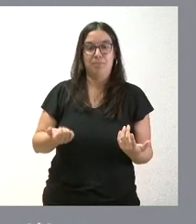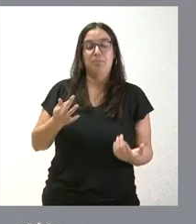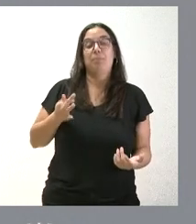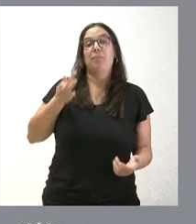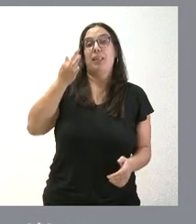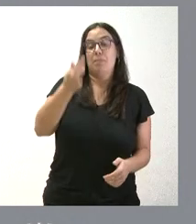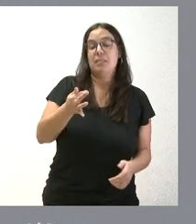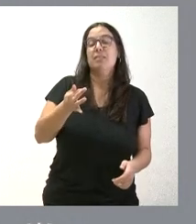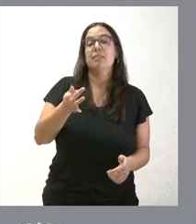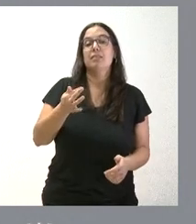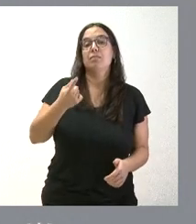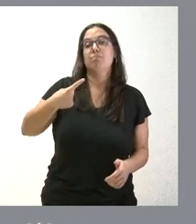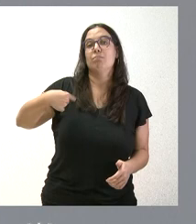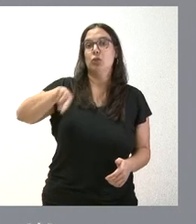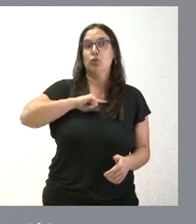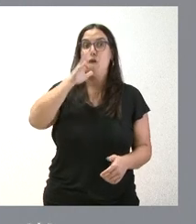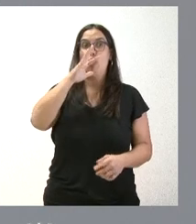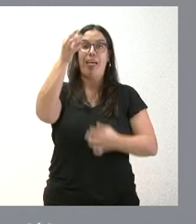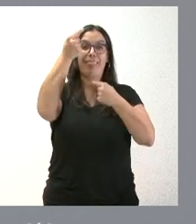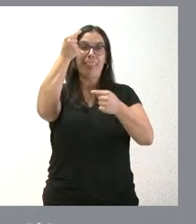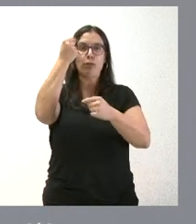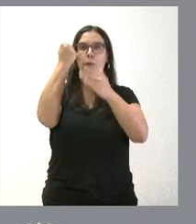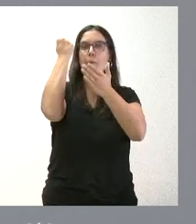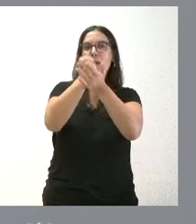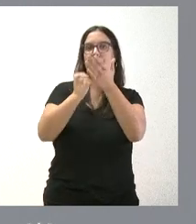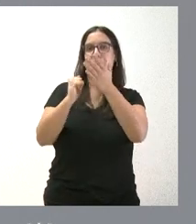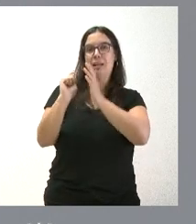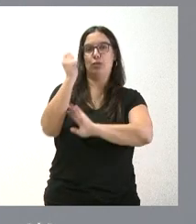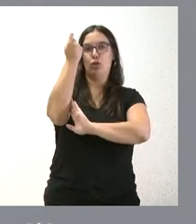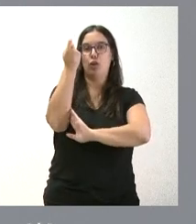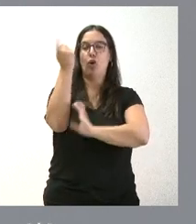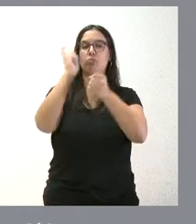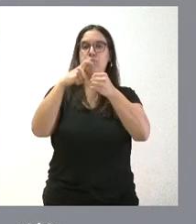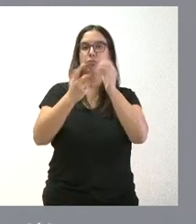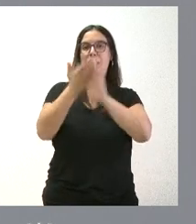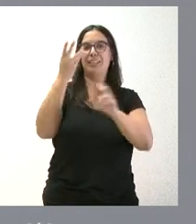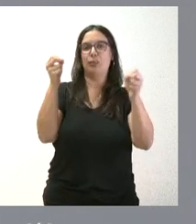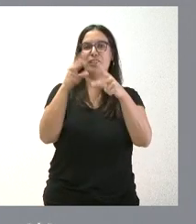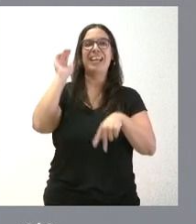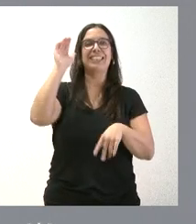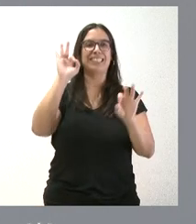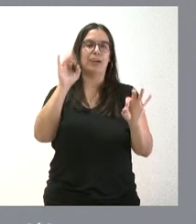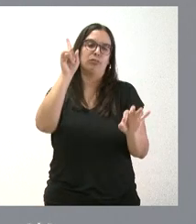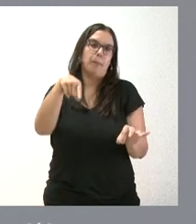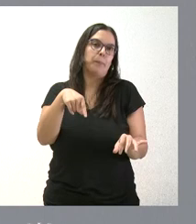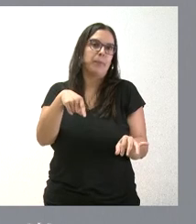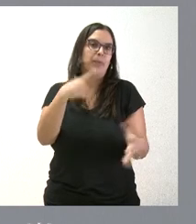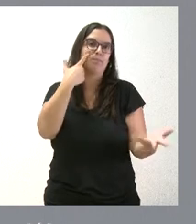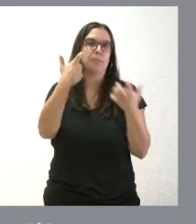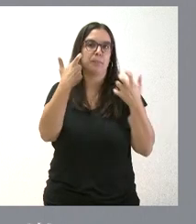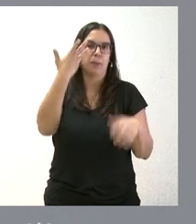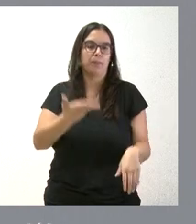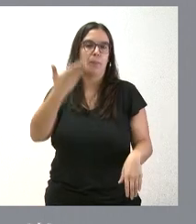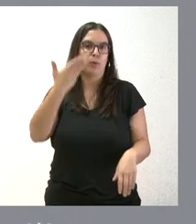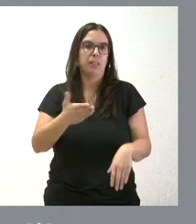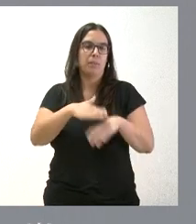estamos en un nivel histórico de afiliados extranjeros a la seguridad social, que también es un elemento a destacar desde el punto